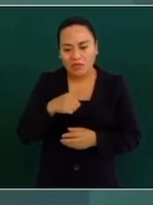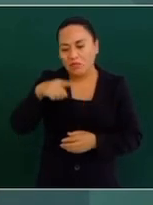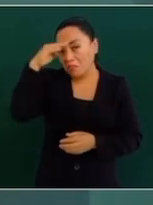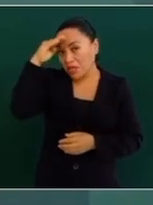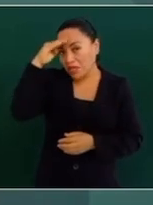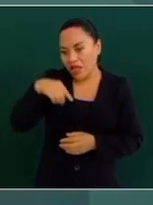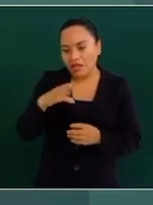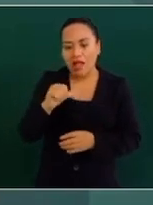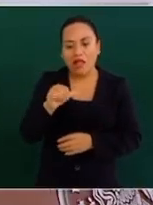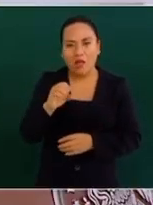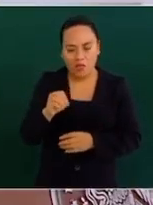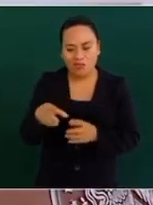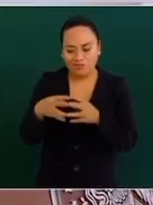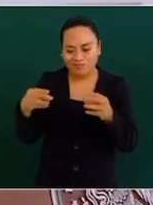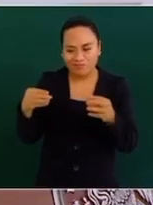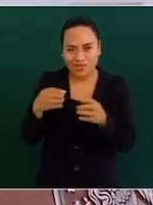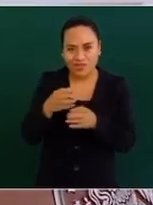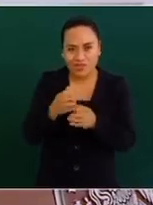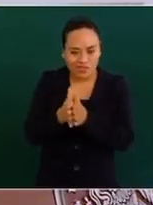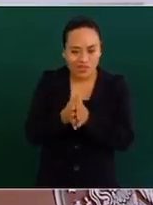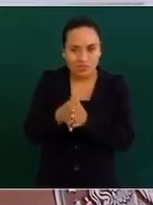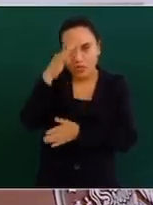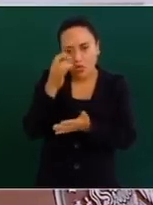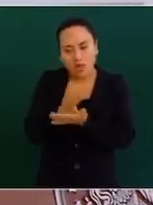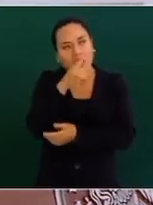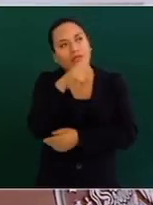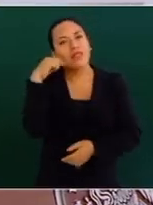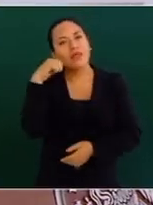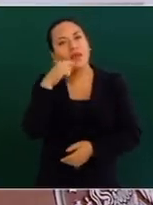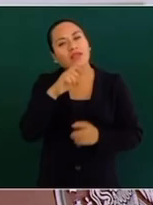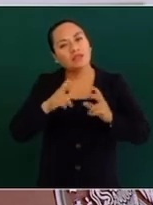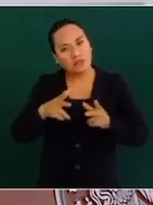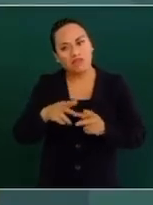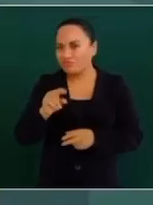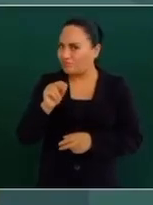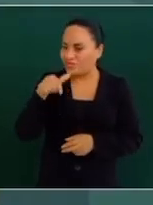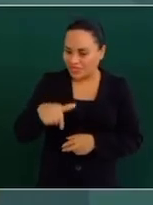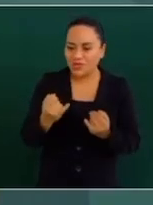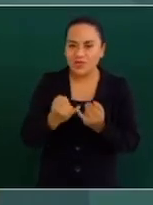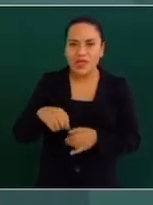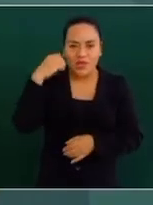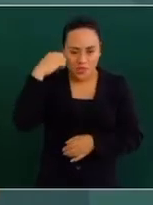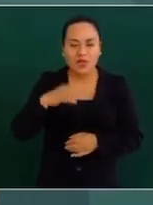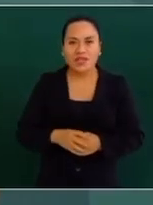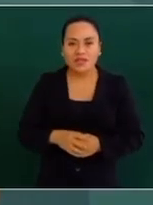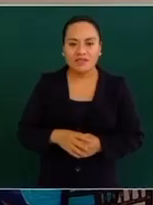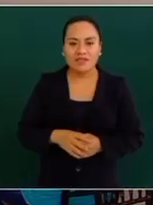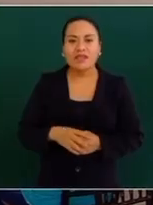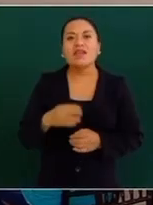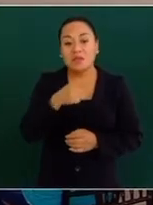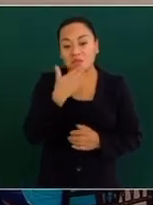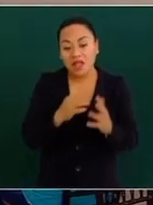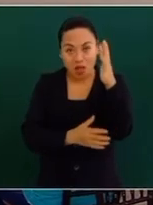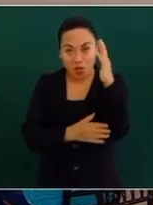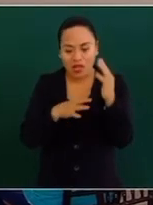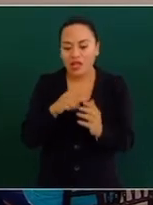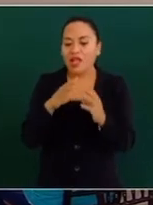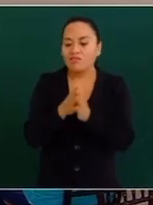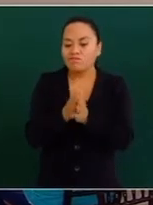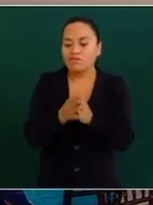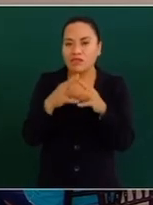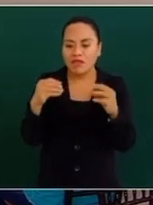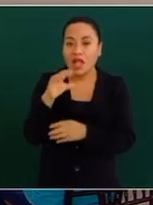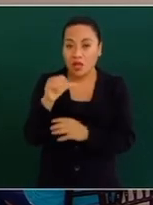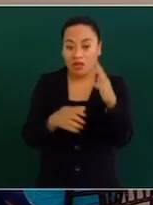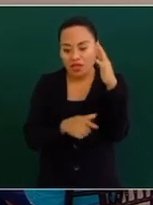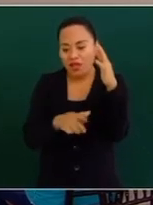que el cacao nada más es de Tabasco y de Chiapas. No, aquí en esta zona. Y es sombra para el café. Entonces, ya están.